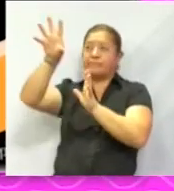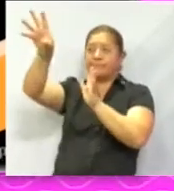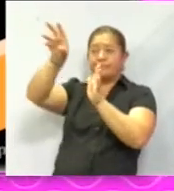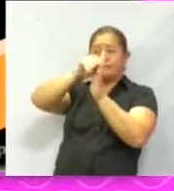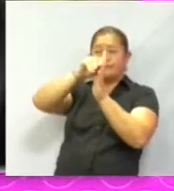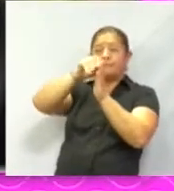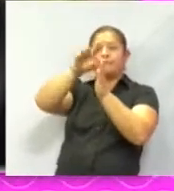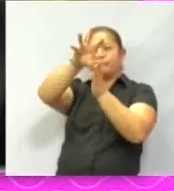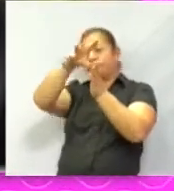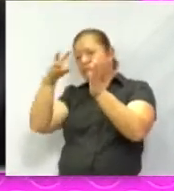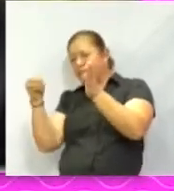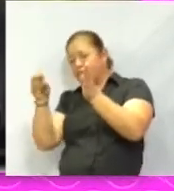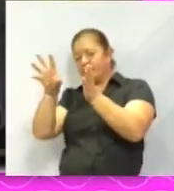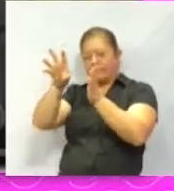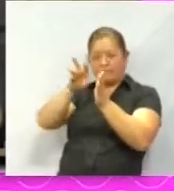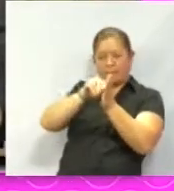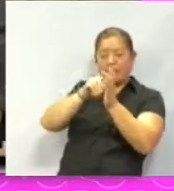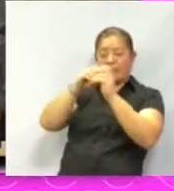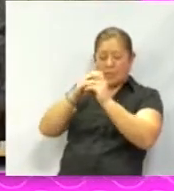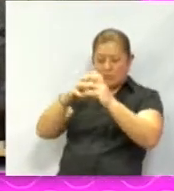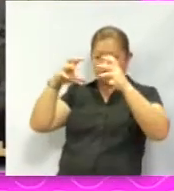enfocando o amplificando.